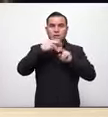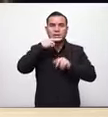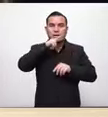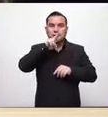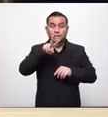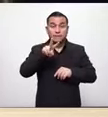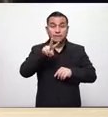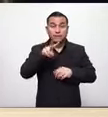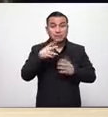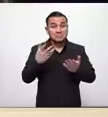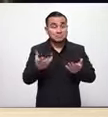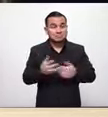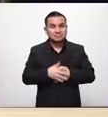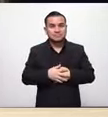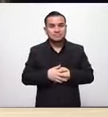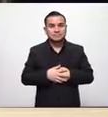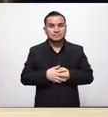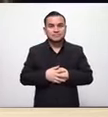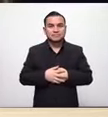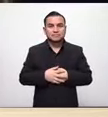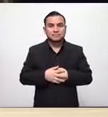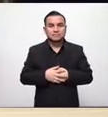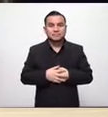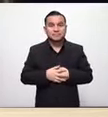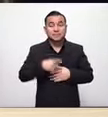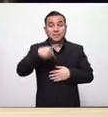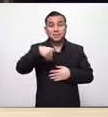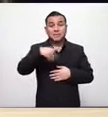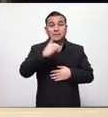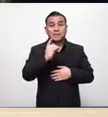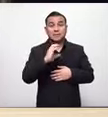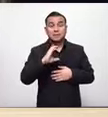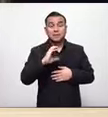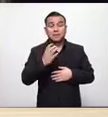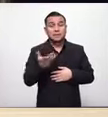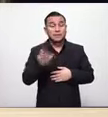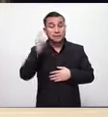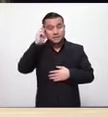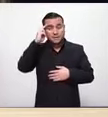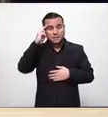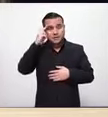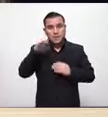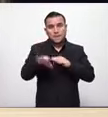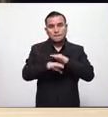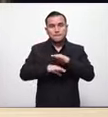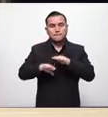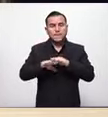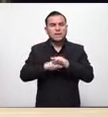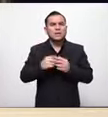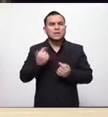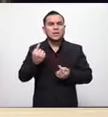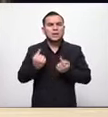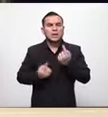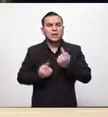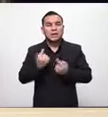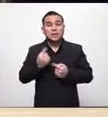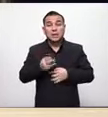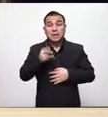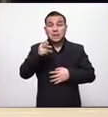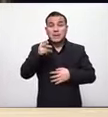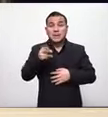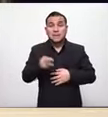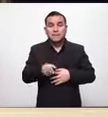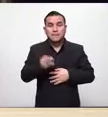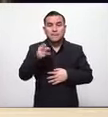arena FMLN y PDC que básicamente están bajo una misma